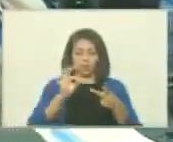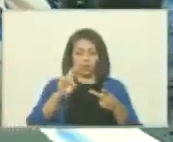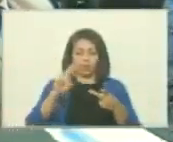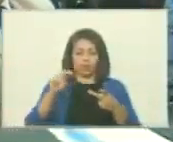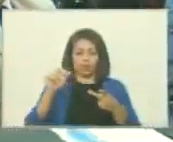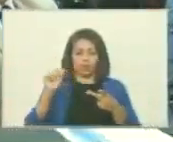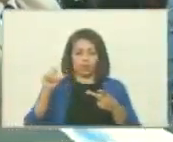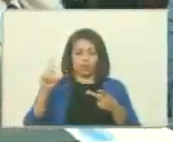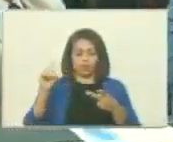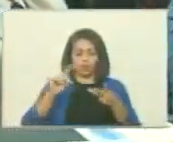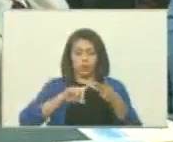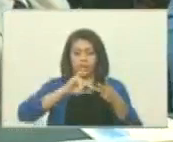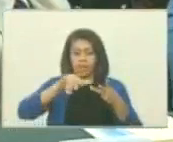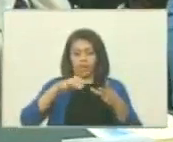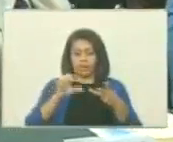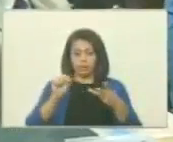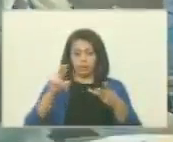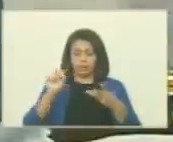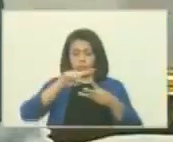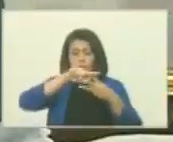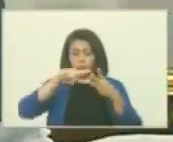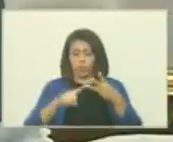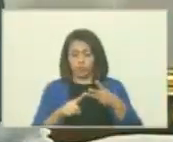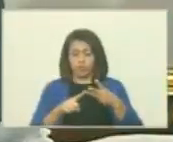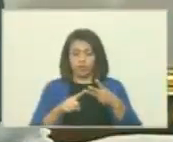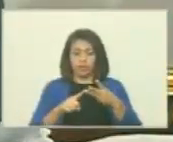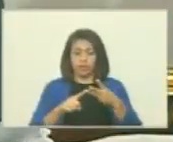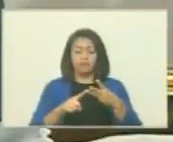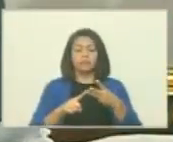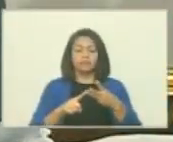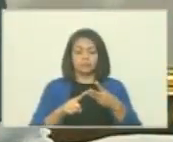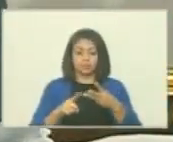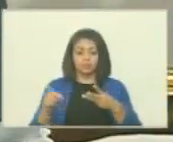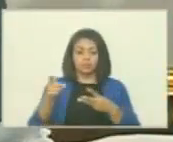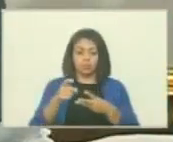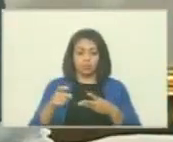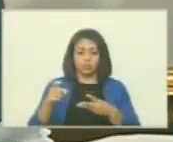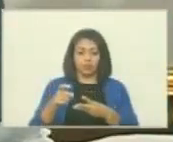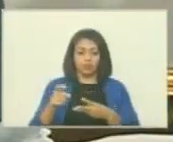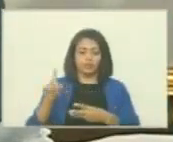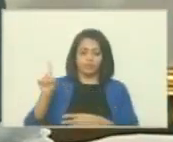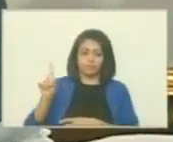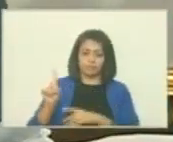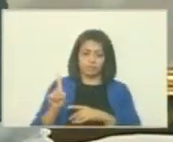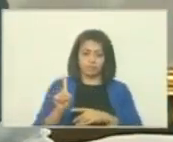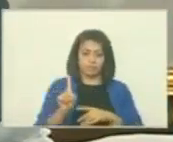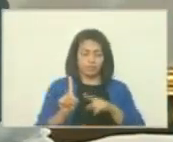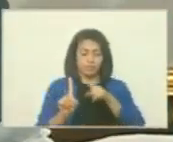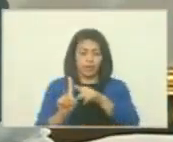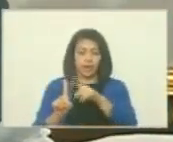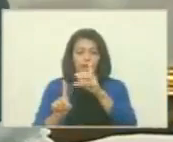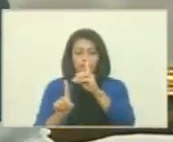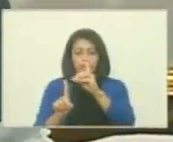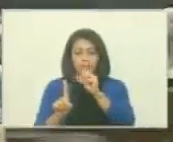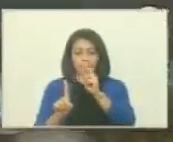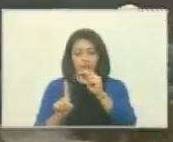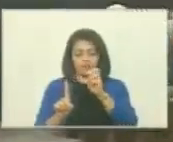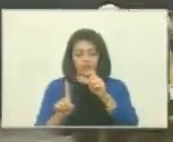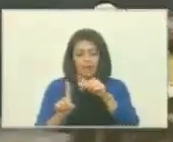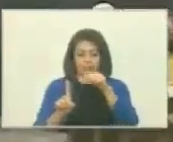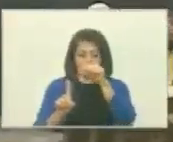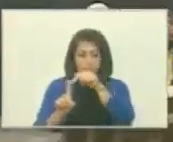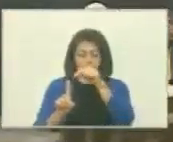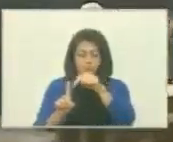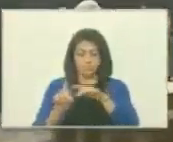Rojas y Jesús Farías para que sirvan buscar a el ciudadano Daniel Augusto Ramírez Herrera